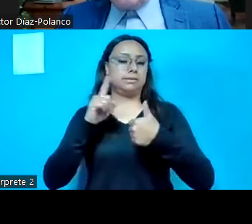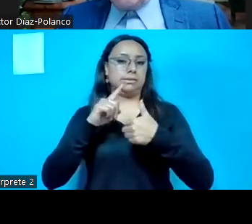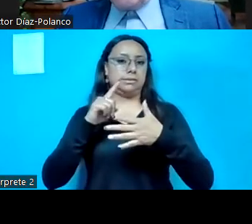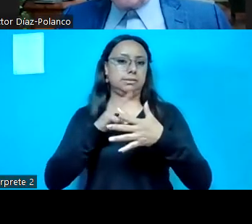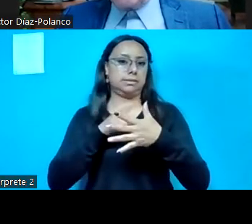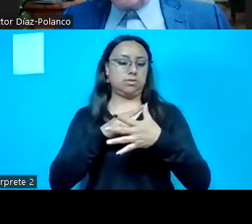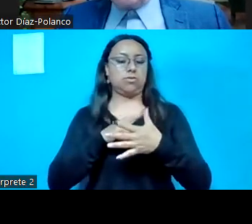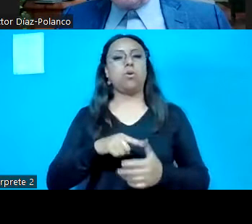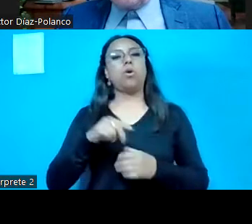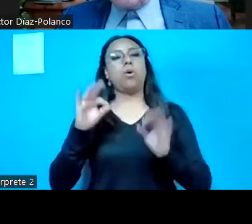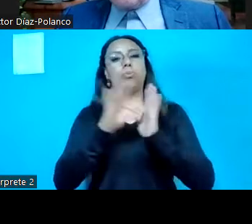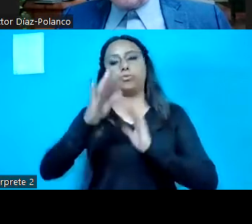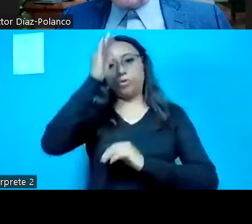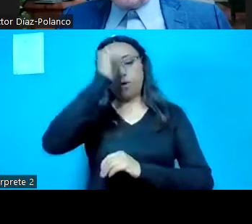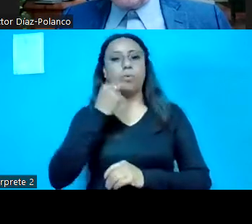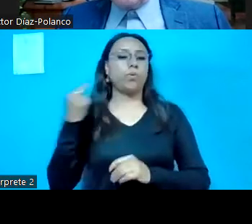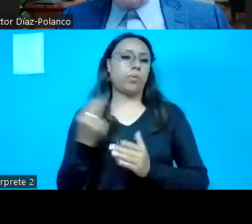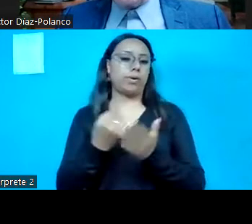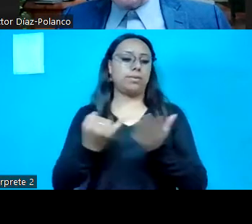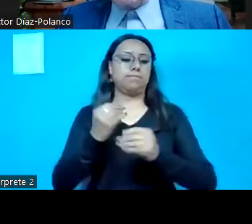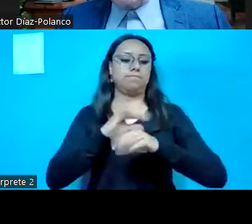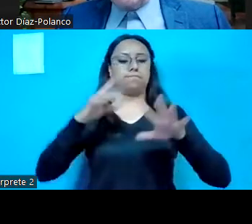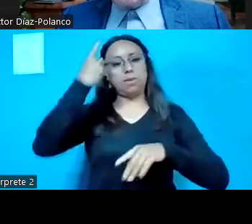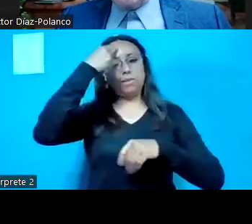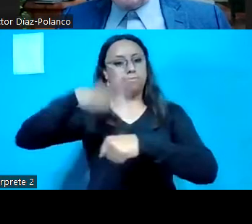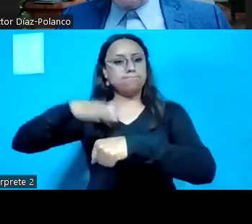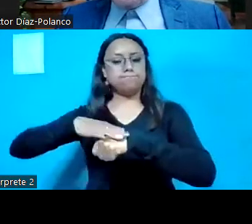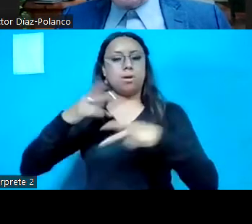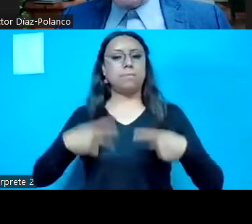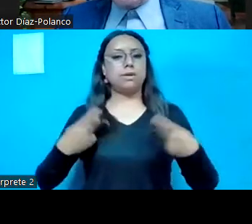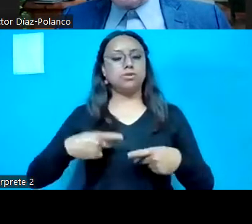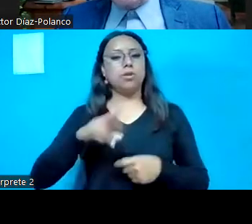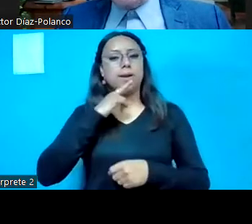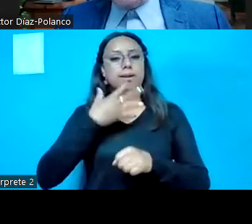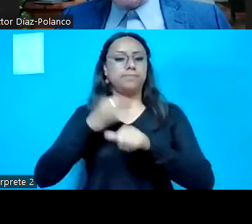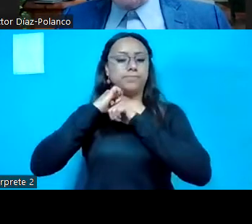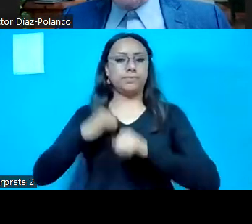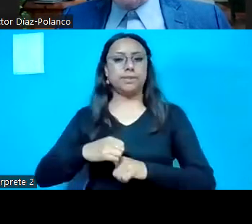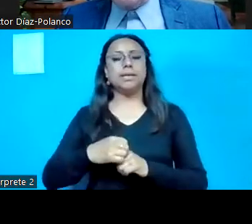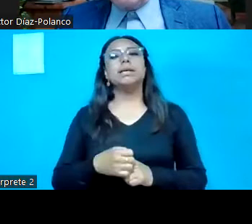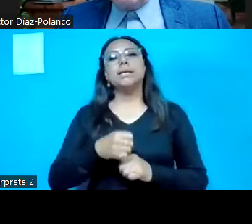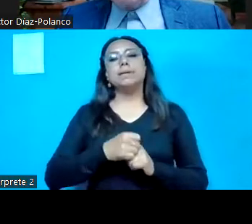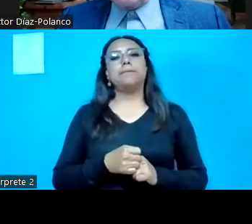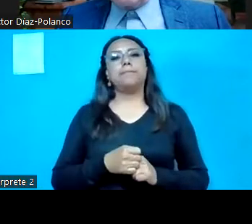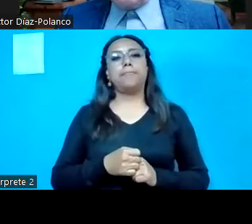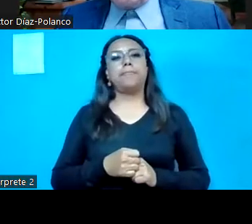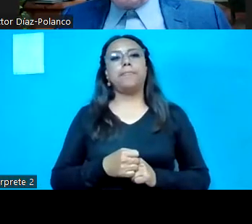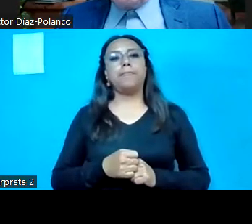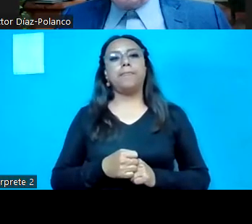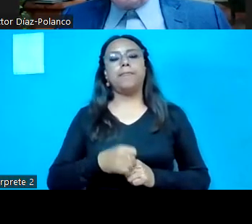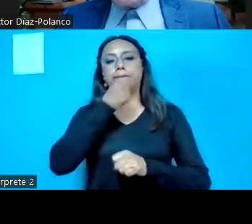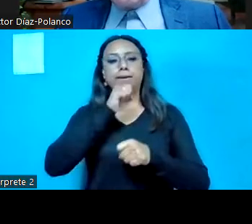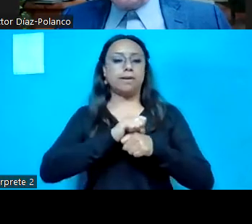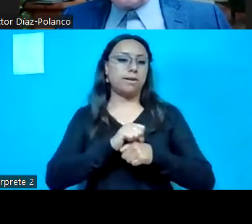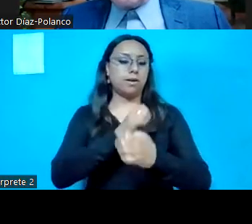urgente y obvia resolución, por el que se exhorta a la persona titular de la Secretaría de Educación Federal, para